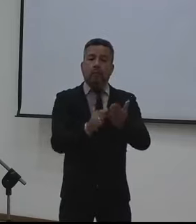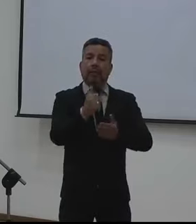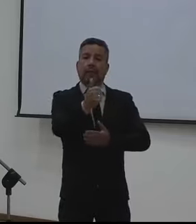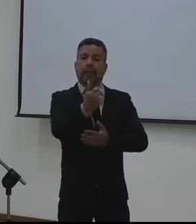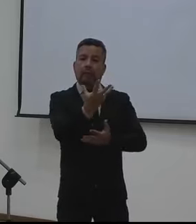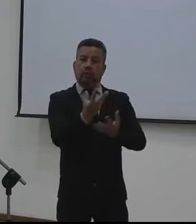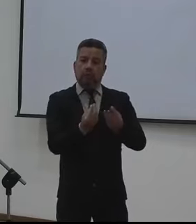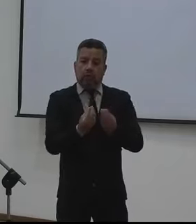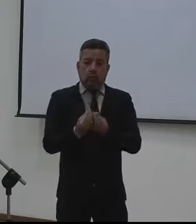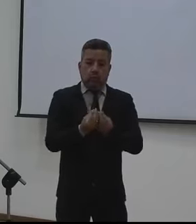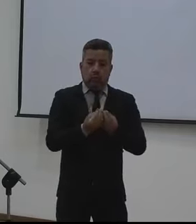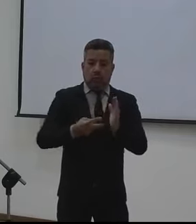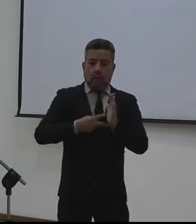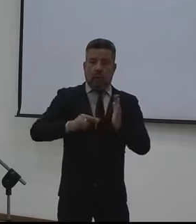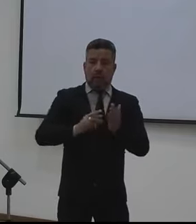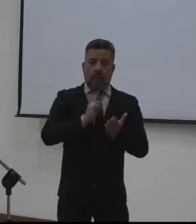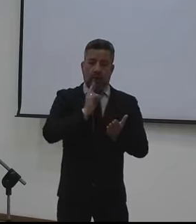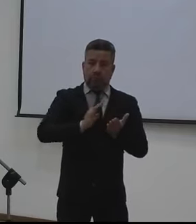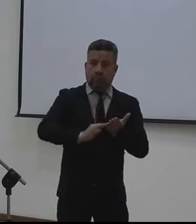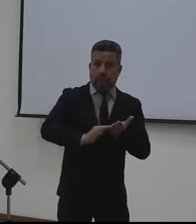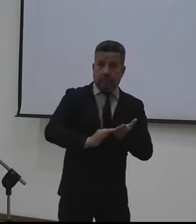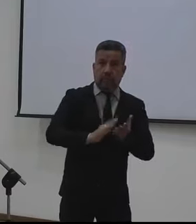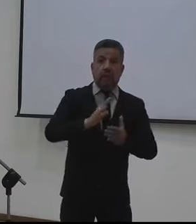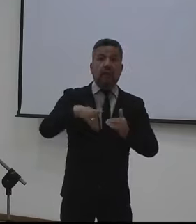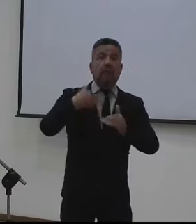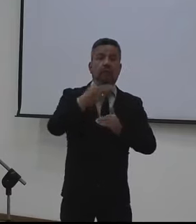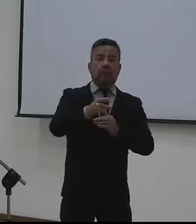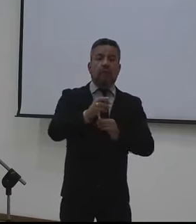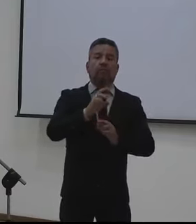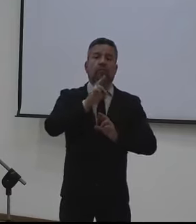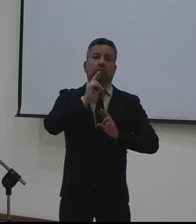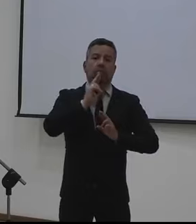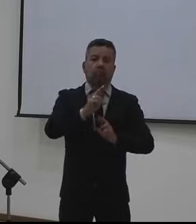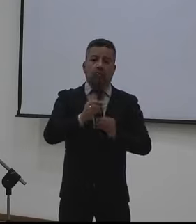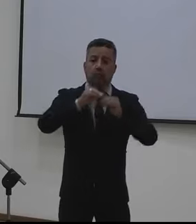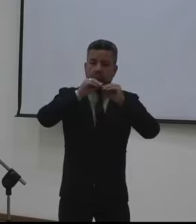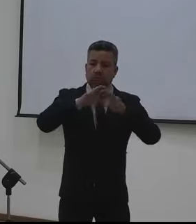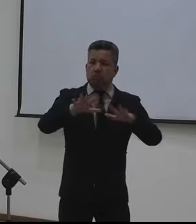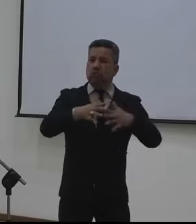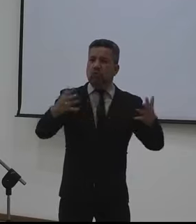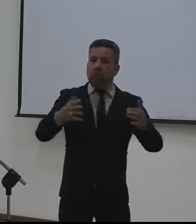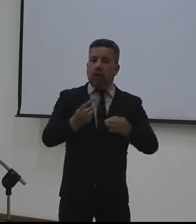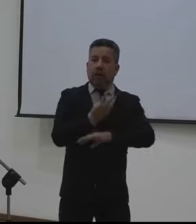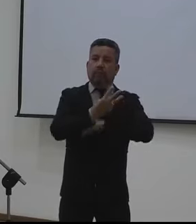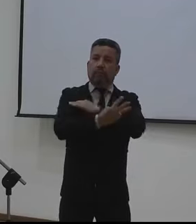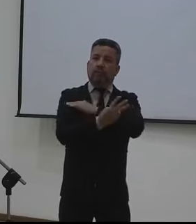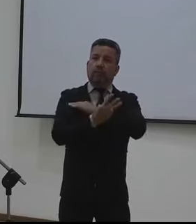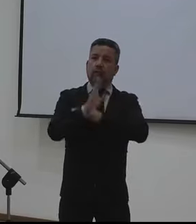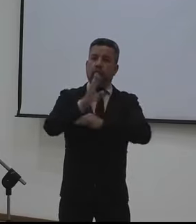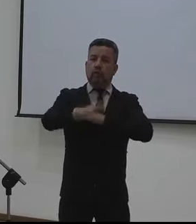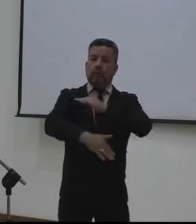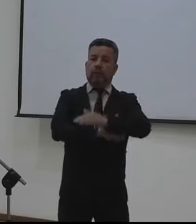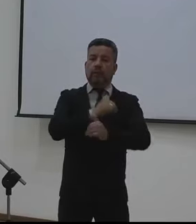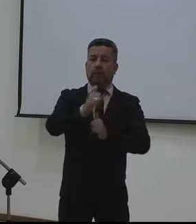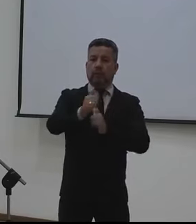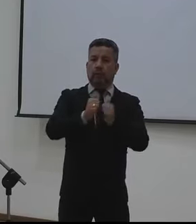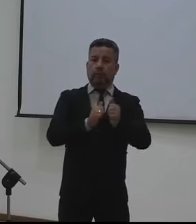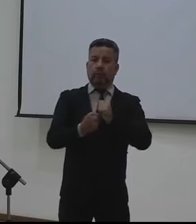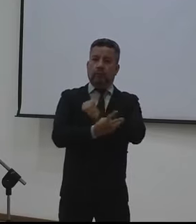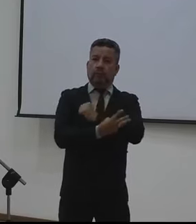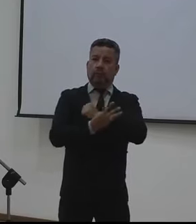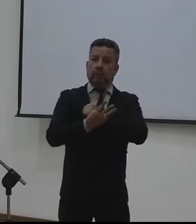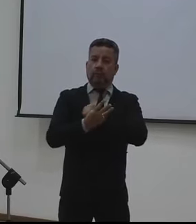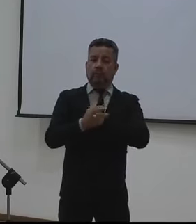preguntas para que nuestro equipo técnico la resuelva. El resto serán contestadas y publicadas en la página web del Ministerio del